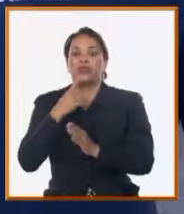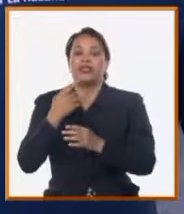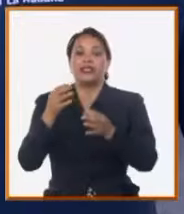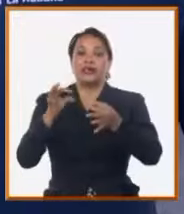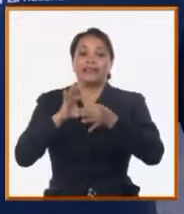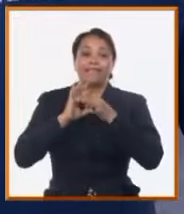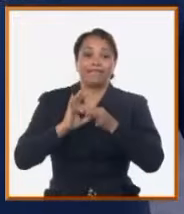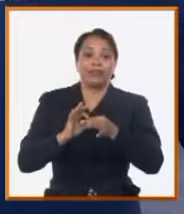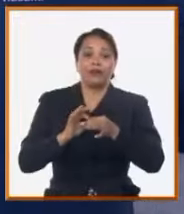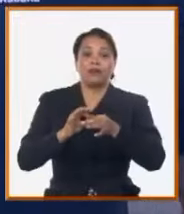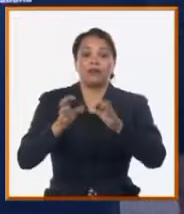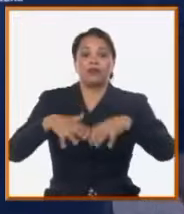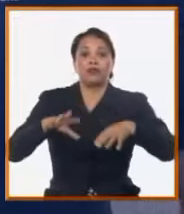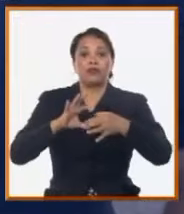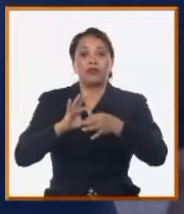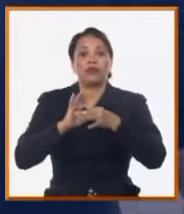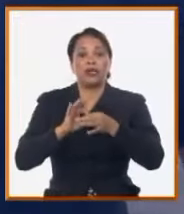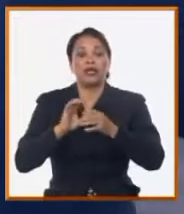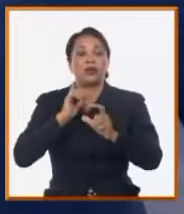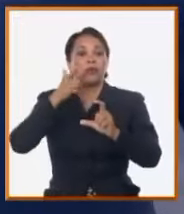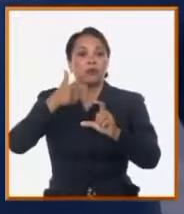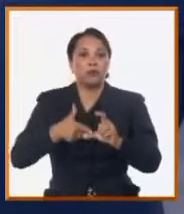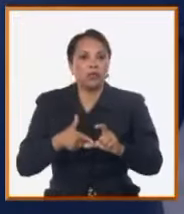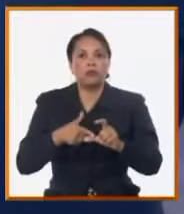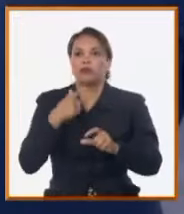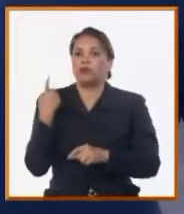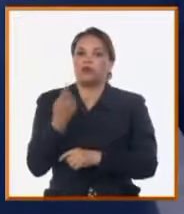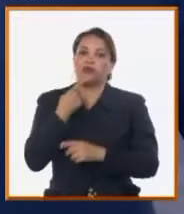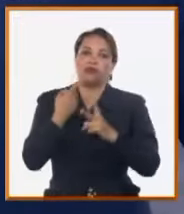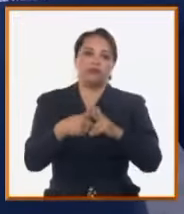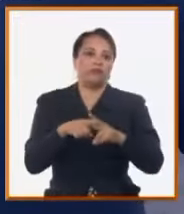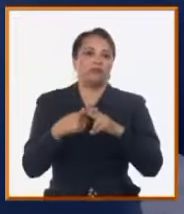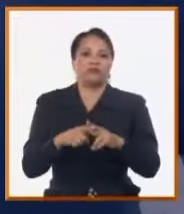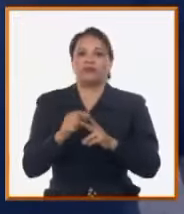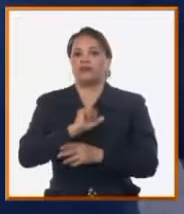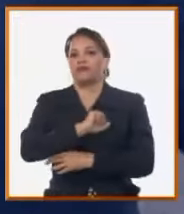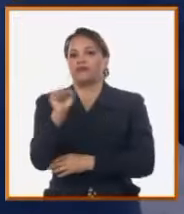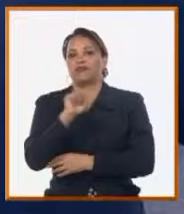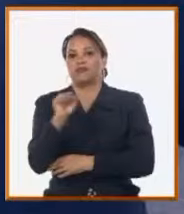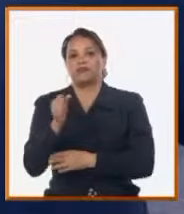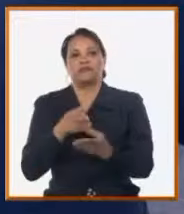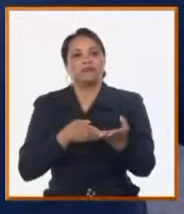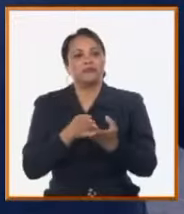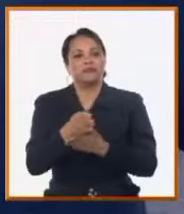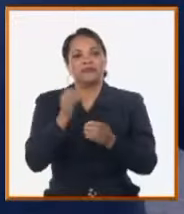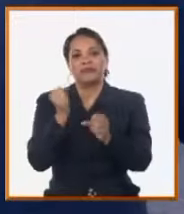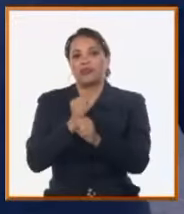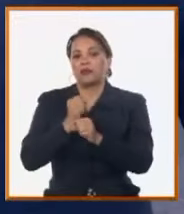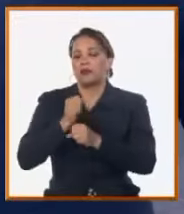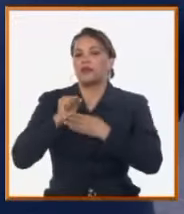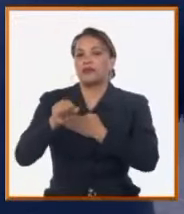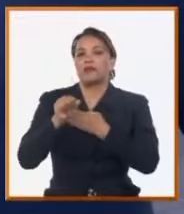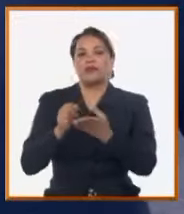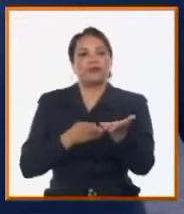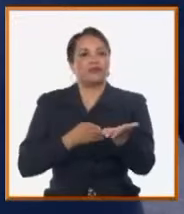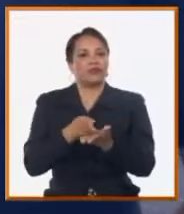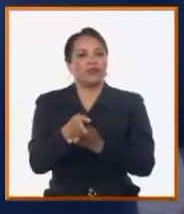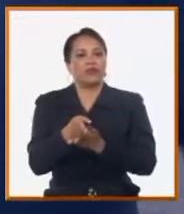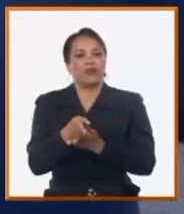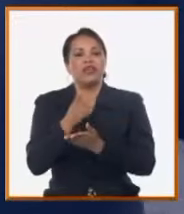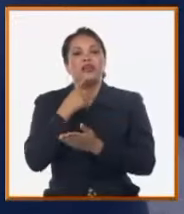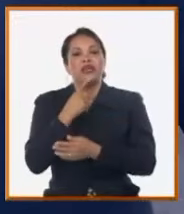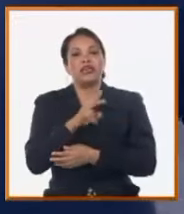de combustible que hemos atravesado en los últimos años, esta base ha logrado mantener el nivel de servicio y llevar